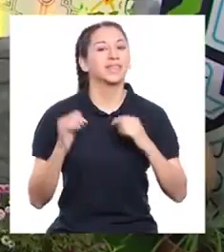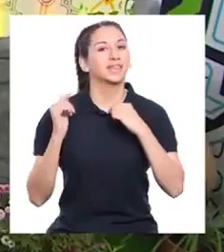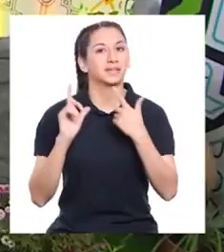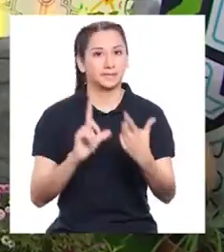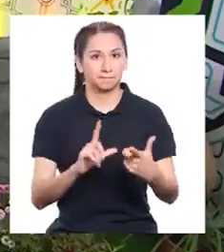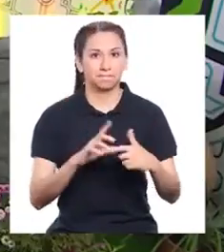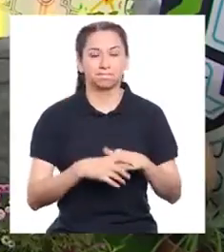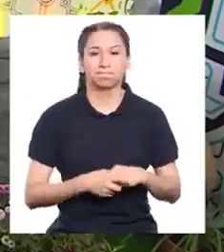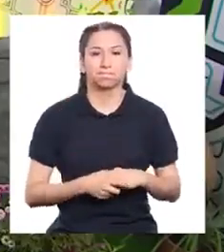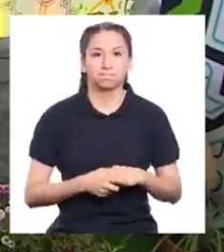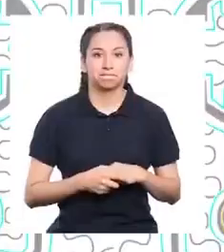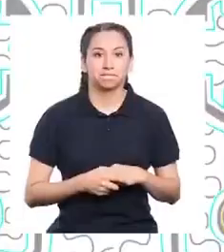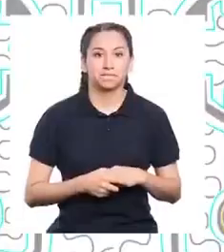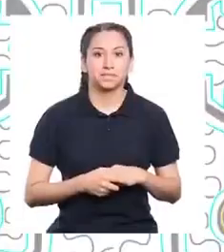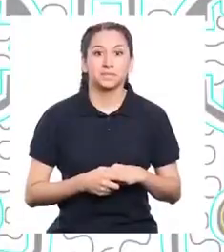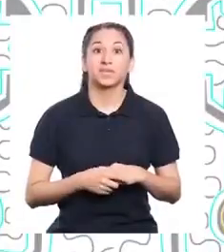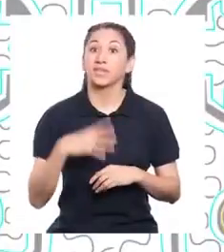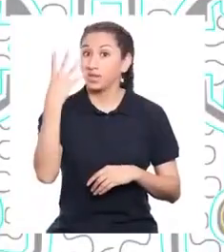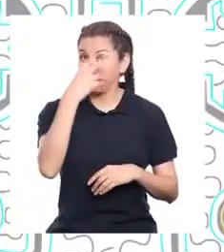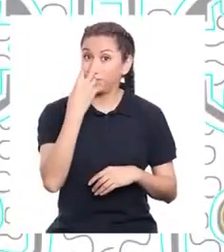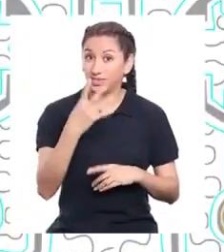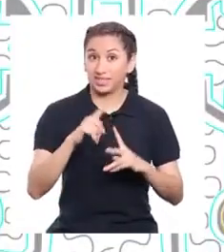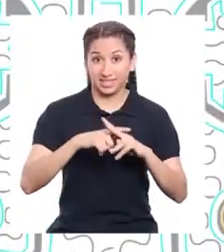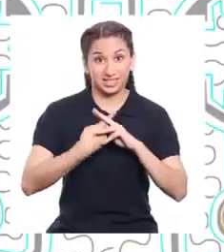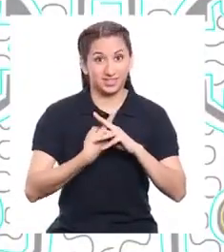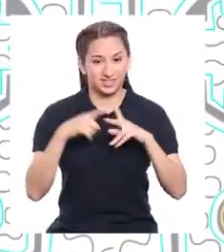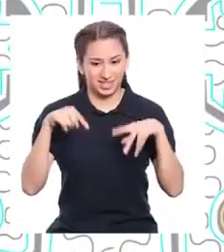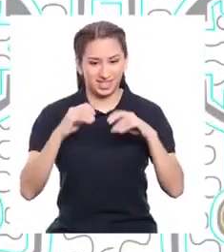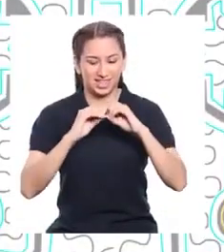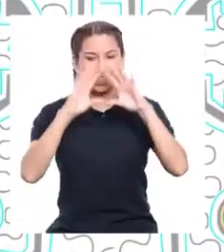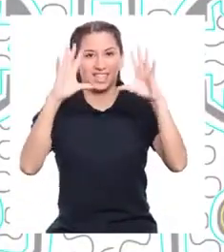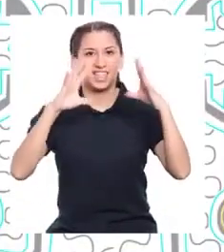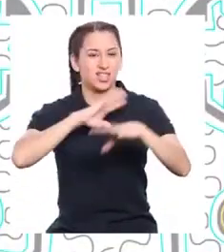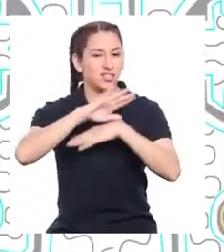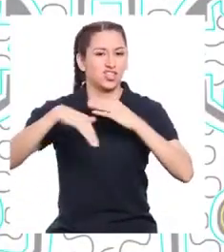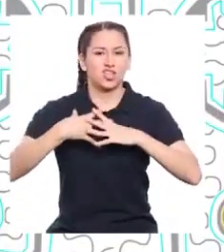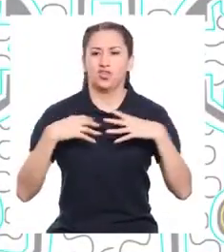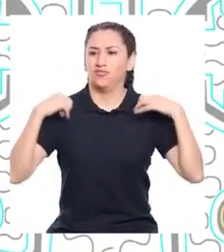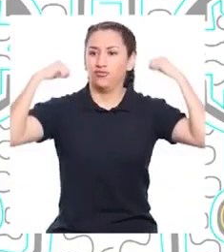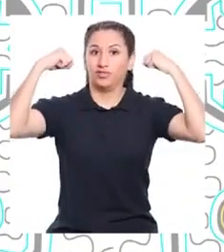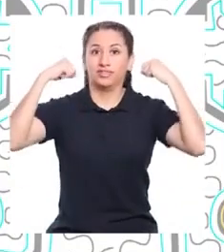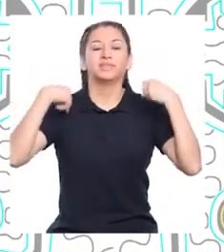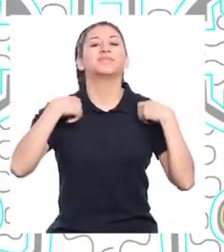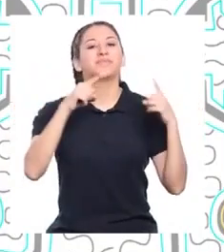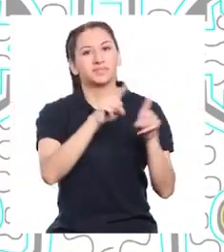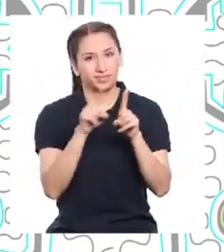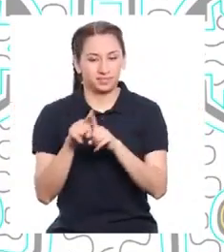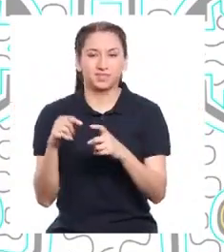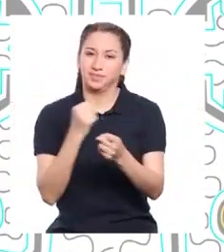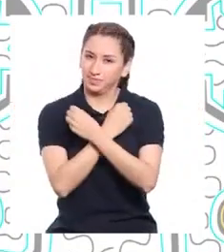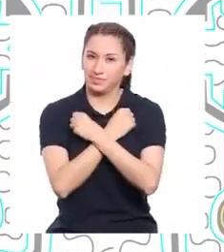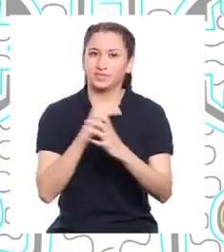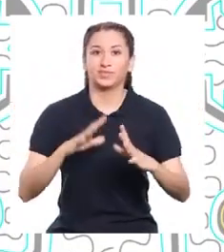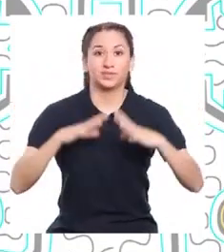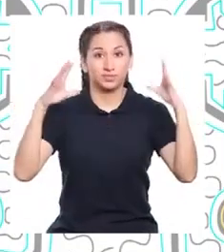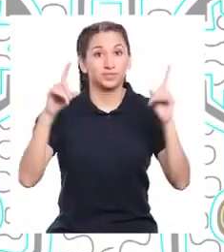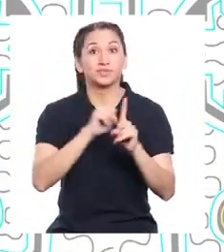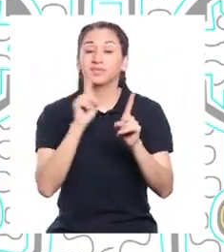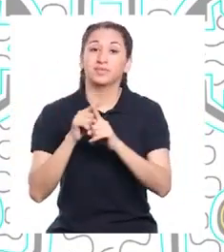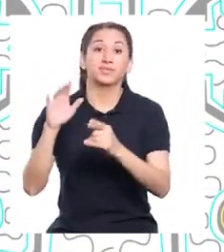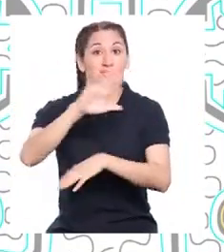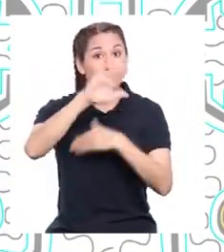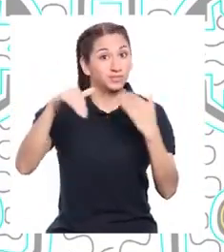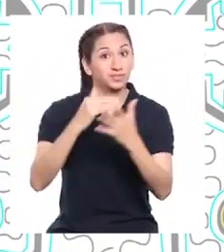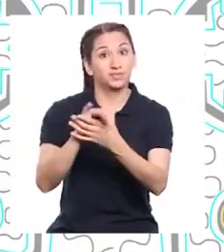¡Listo! Es genial empezar el día así. Con todas las energías. A mí también me gusta mucho. Y a